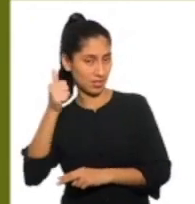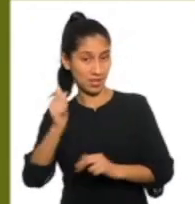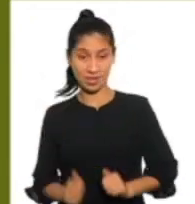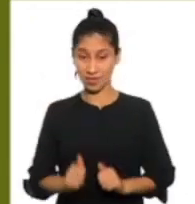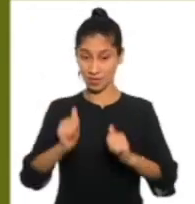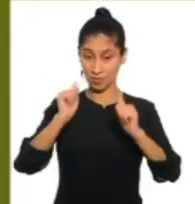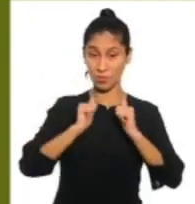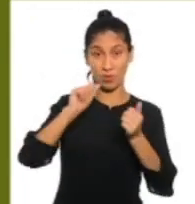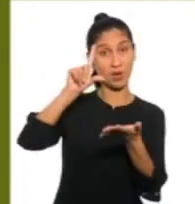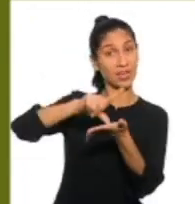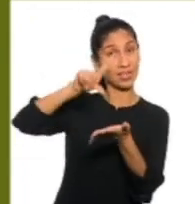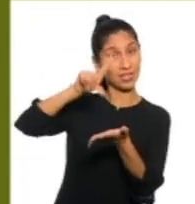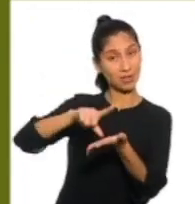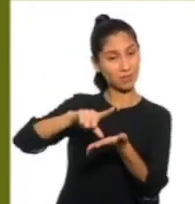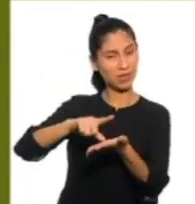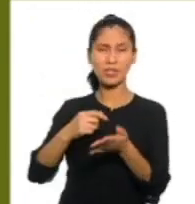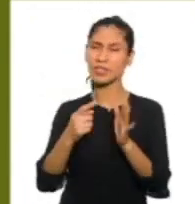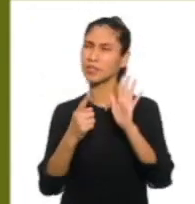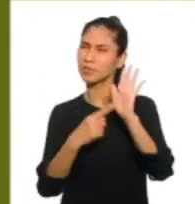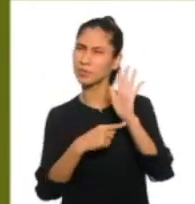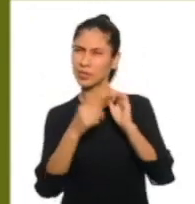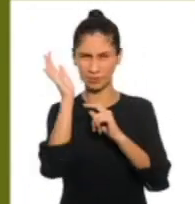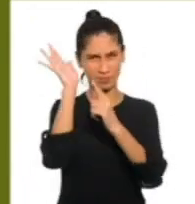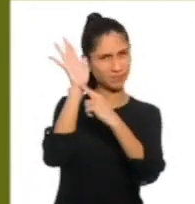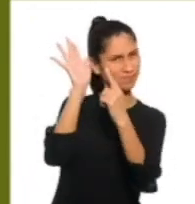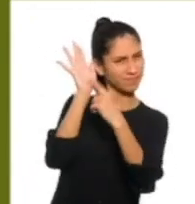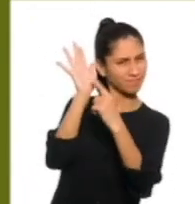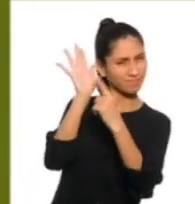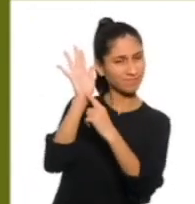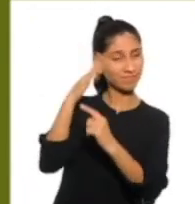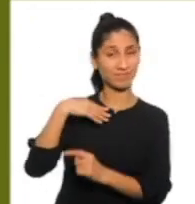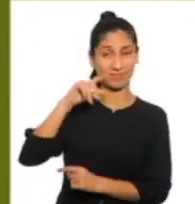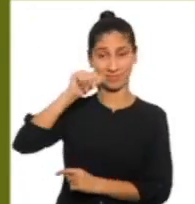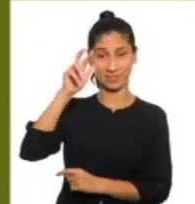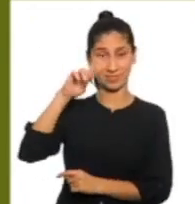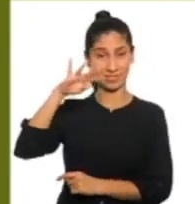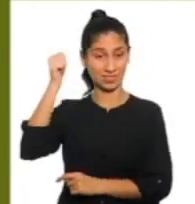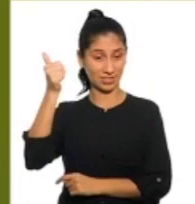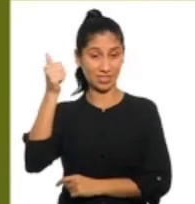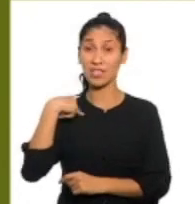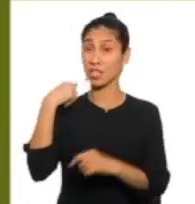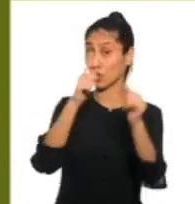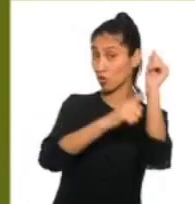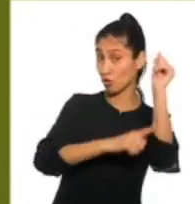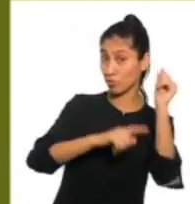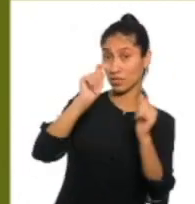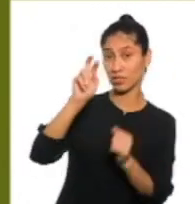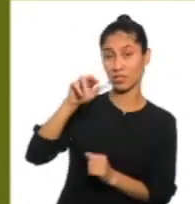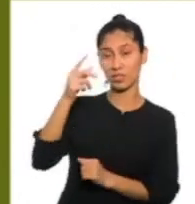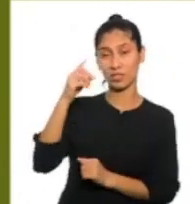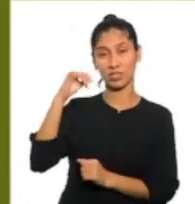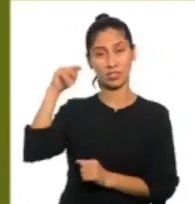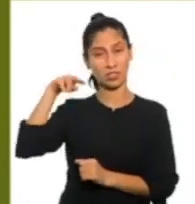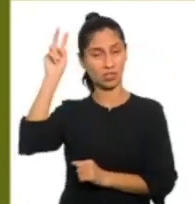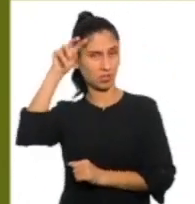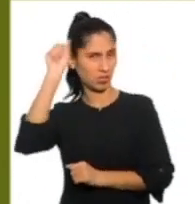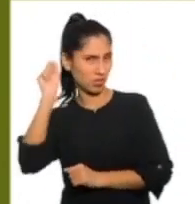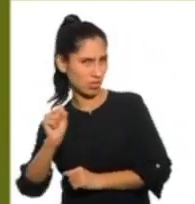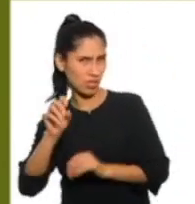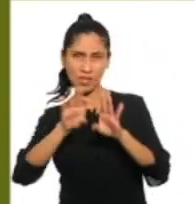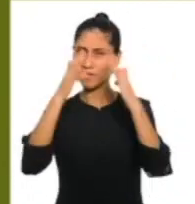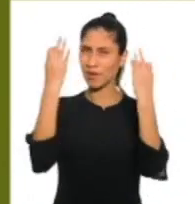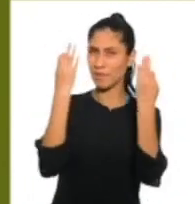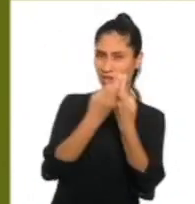ciudad de Lima. Les voy a presentar mi galería de costumbres y tradiciones